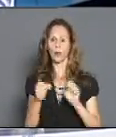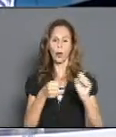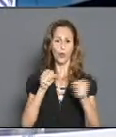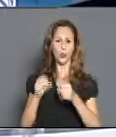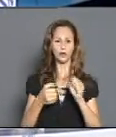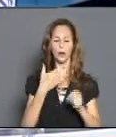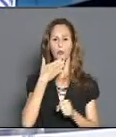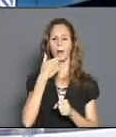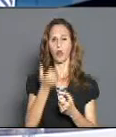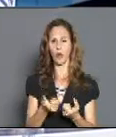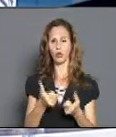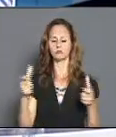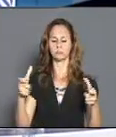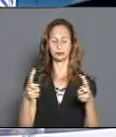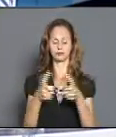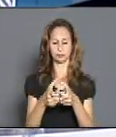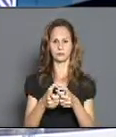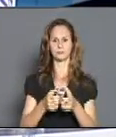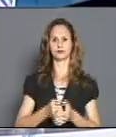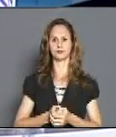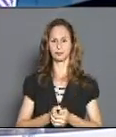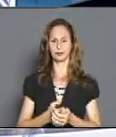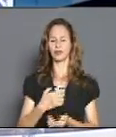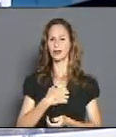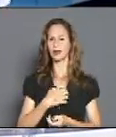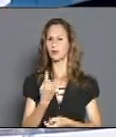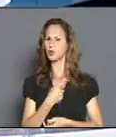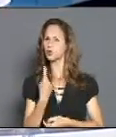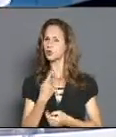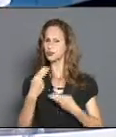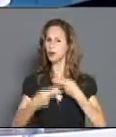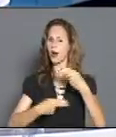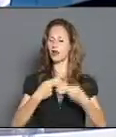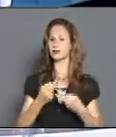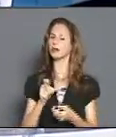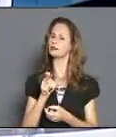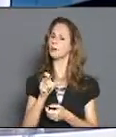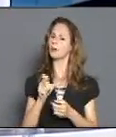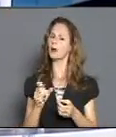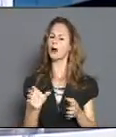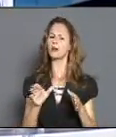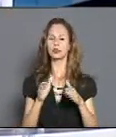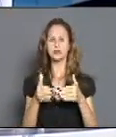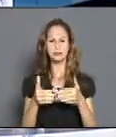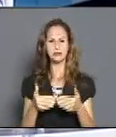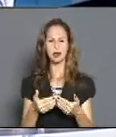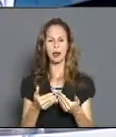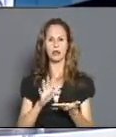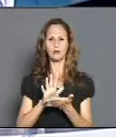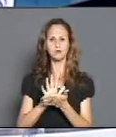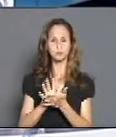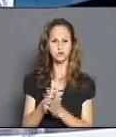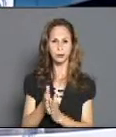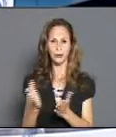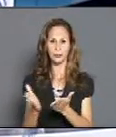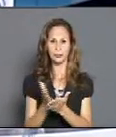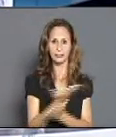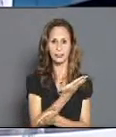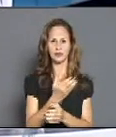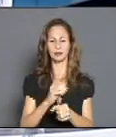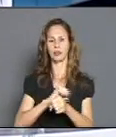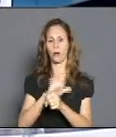la situación disminuye. Ahora, ¿qué tenemos que hacer ahora que estamos en una etapa final de golpear, de arrinconar, para lograr